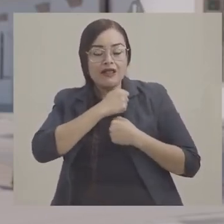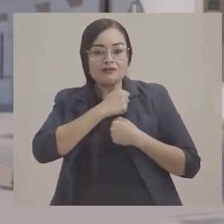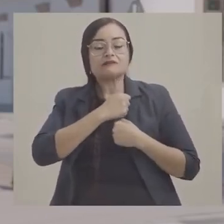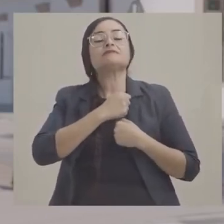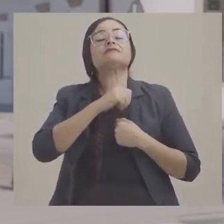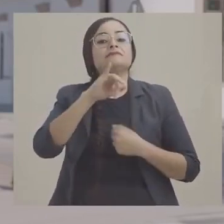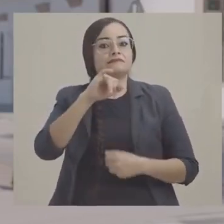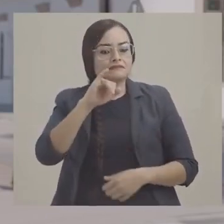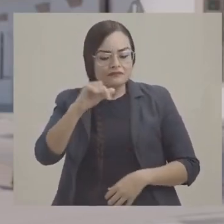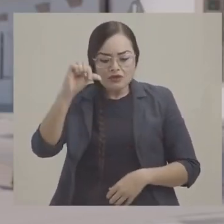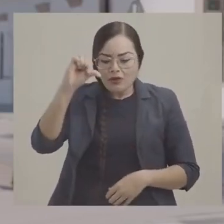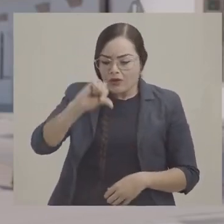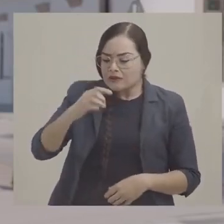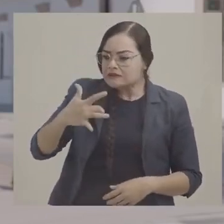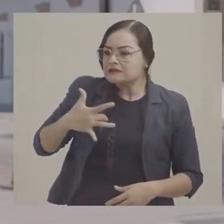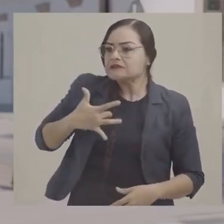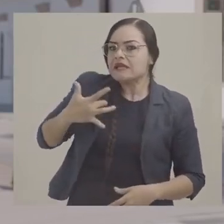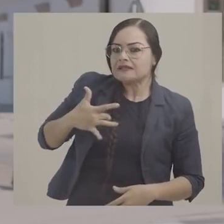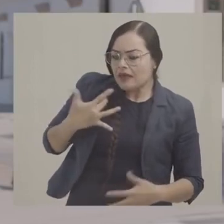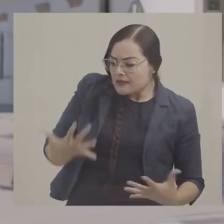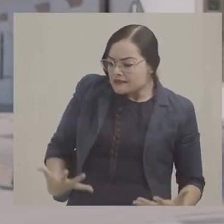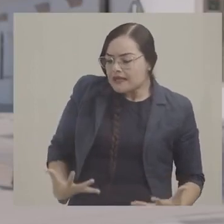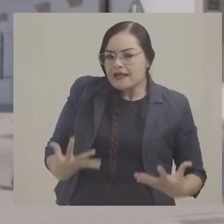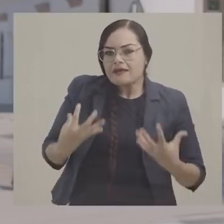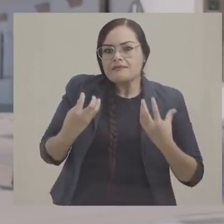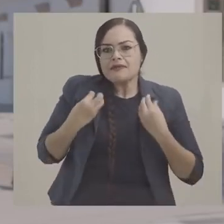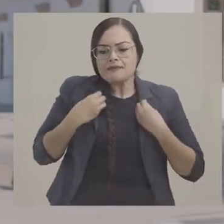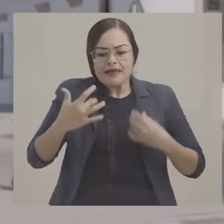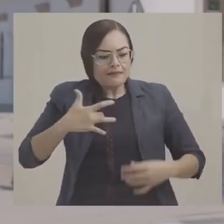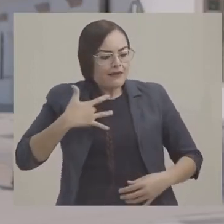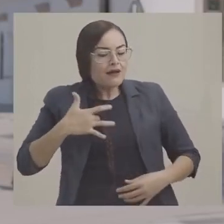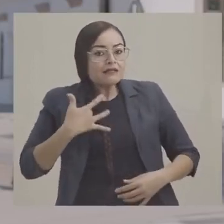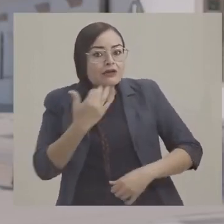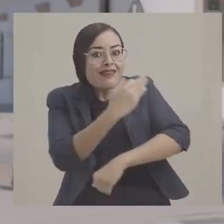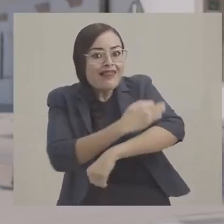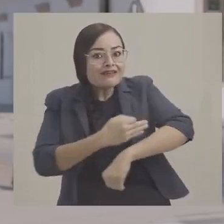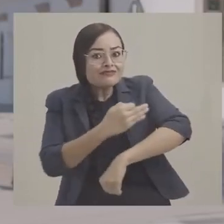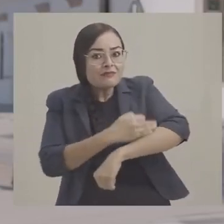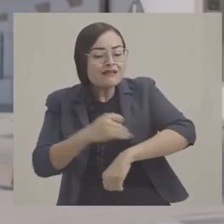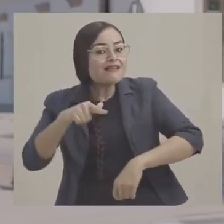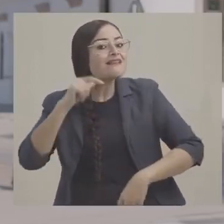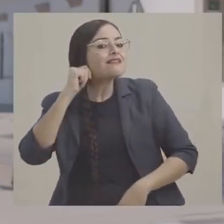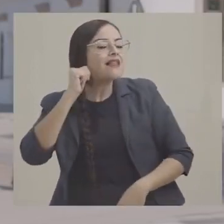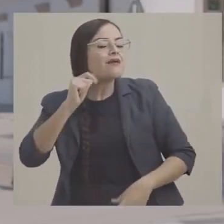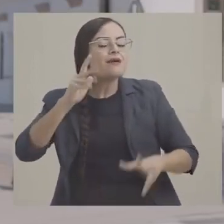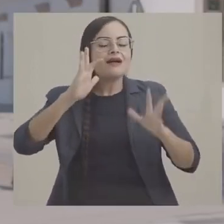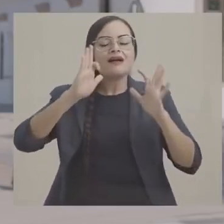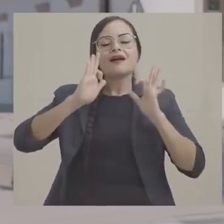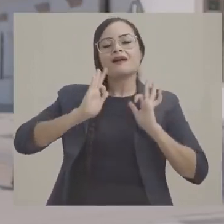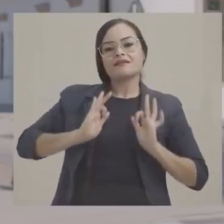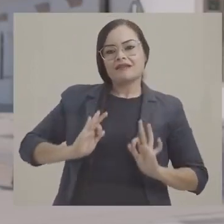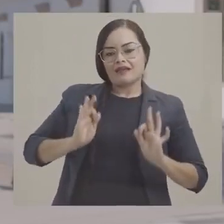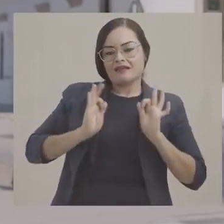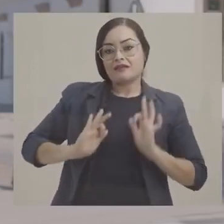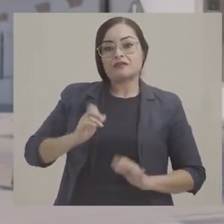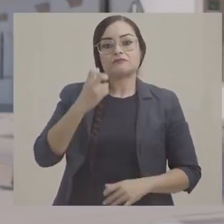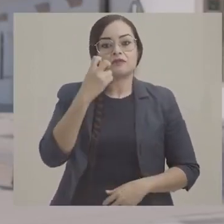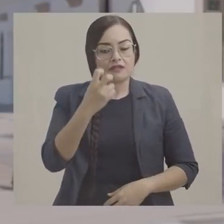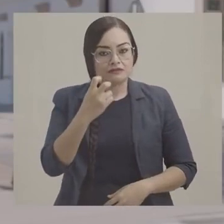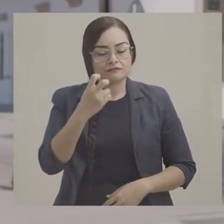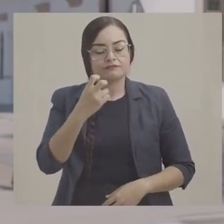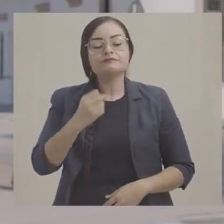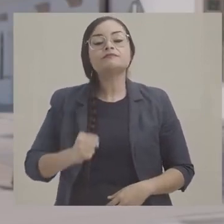de seguridad, hoy se ve y se siente, se vive en la tranquilidad de las familias paseñas. La emergencia